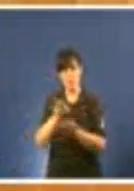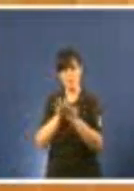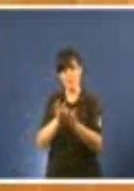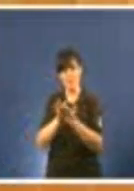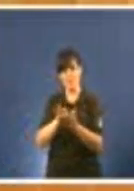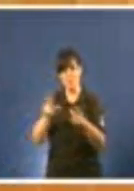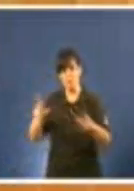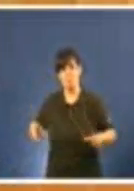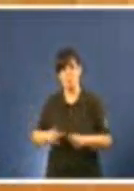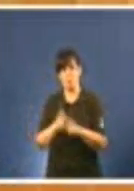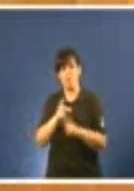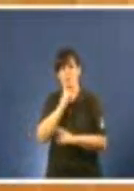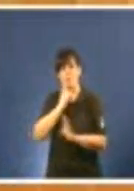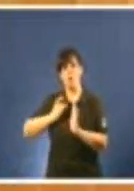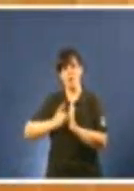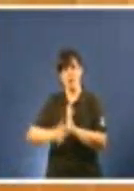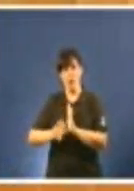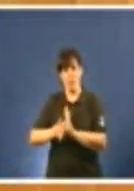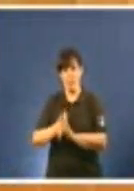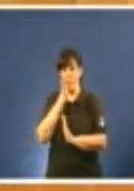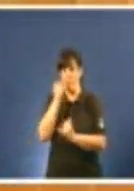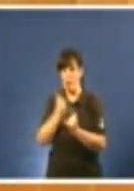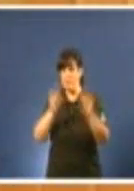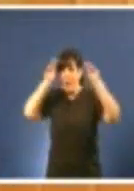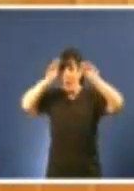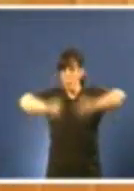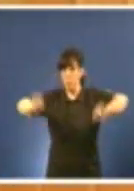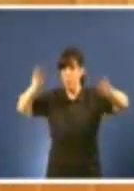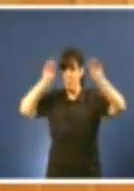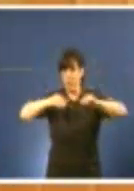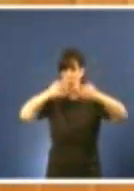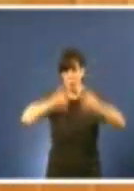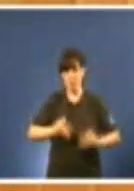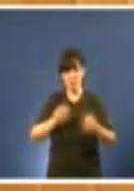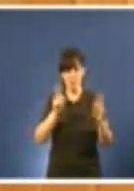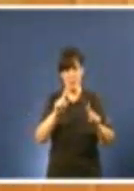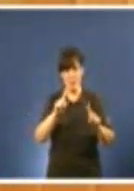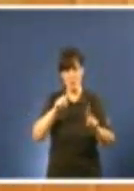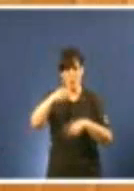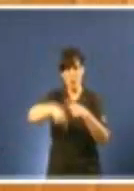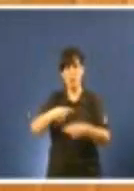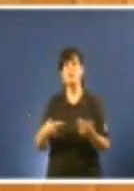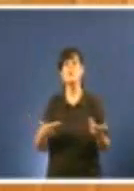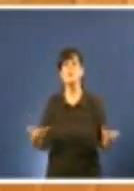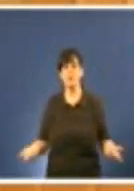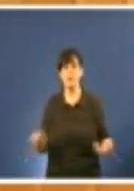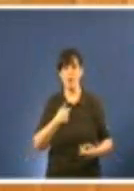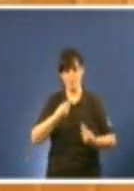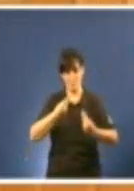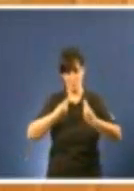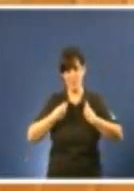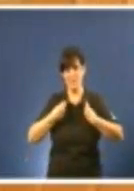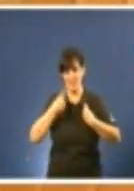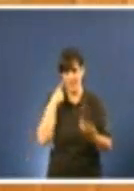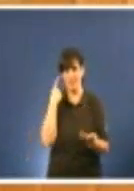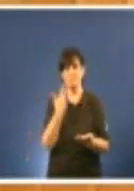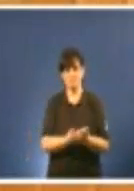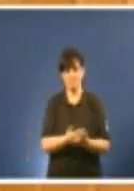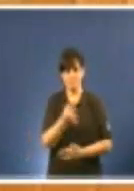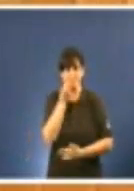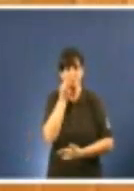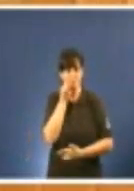Xa sabemos, ademais, o que leva a formación non formal. Eu, no mundo da sanidade, o vivín directamente a